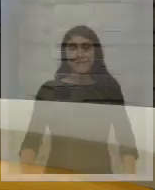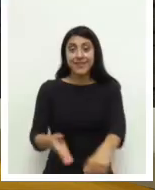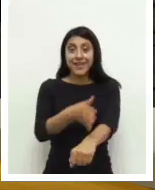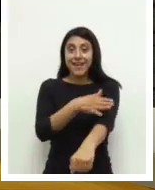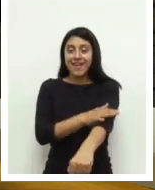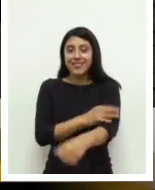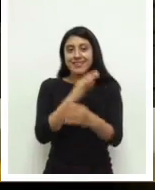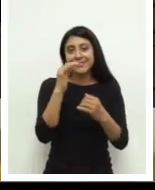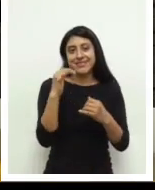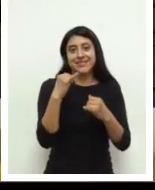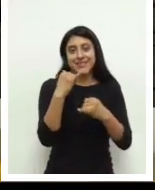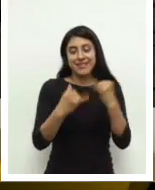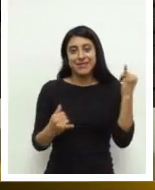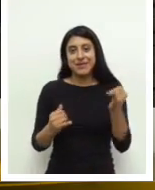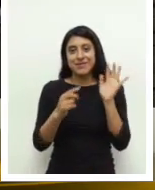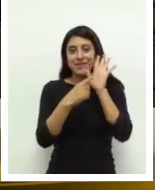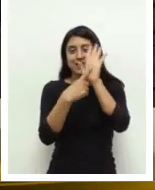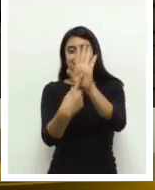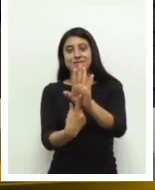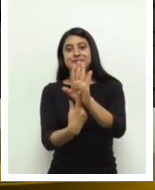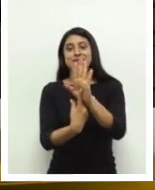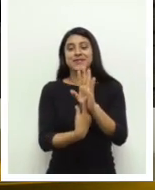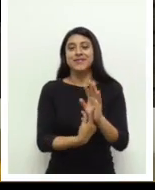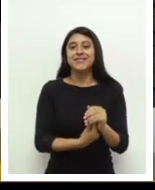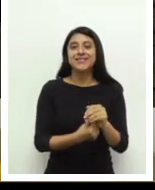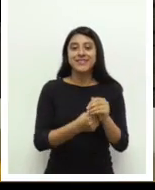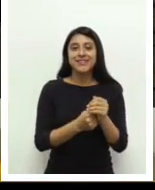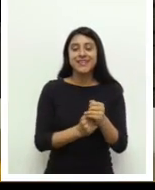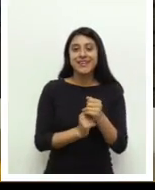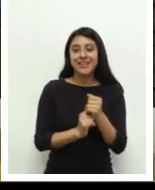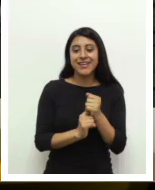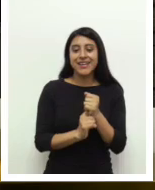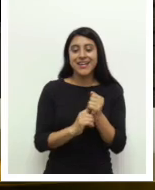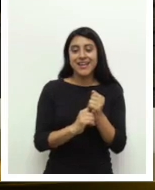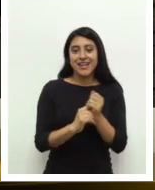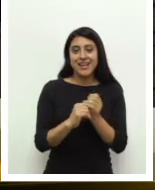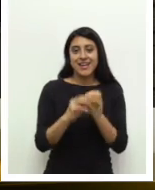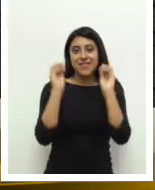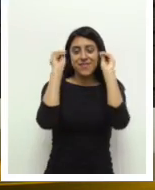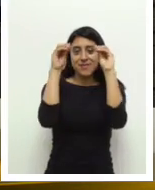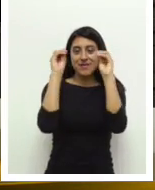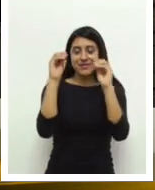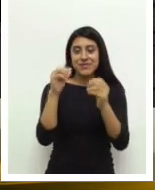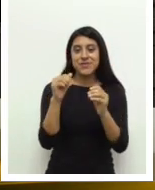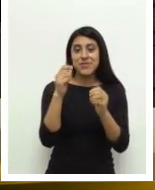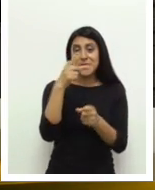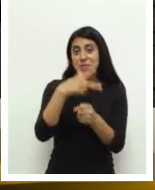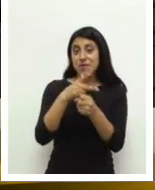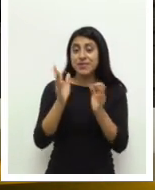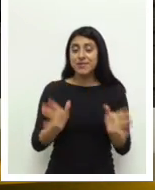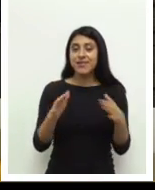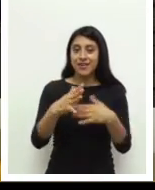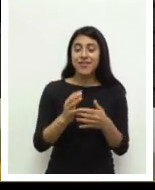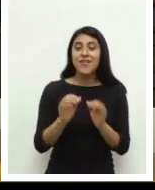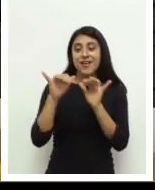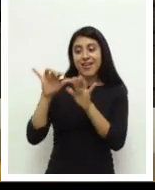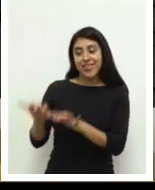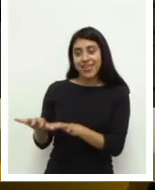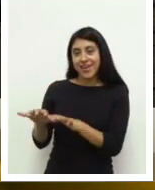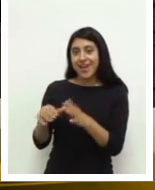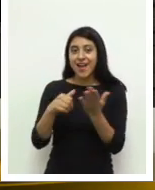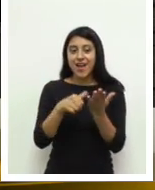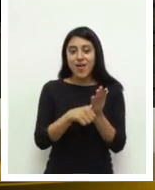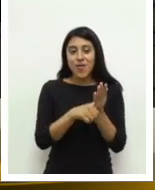Y antes de finalizar le presentaremos nuestro segmento de guatemaltecos que han dejado huella. En esta ocasión nuestros